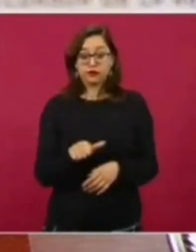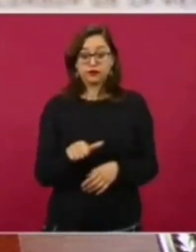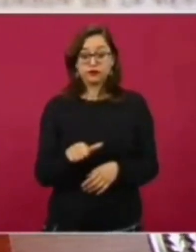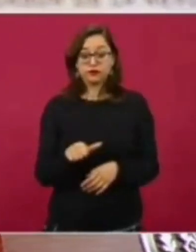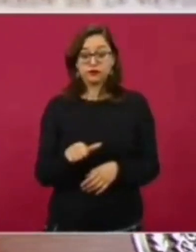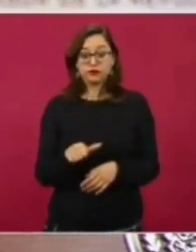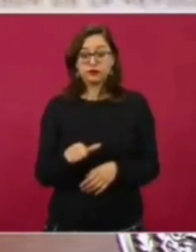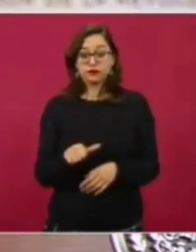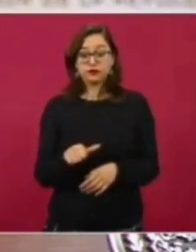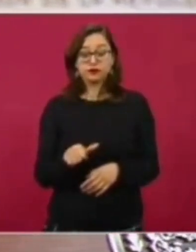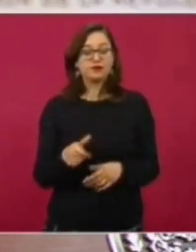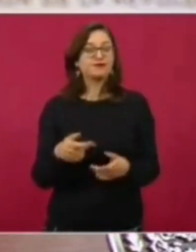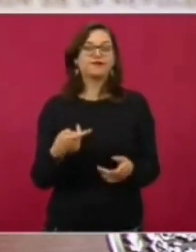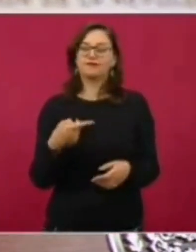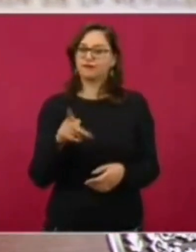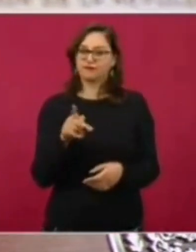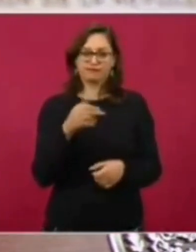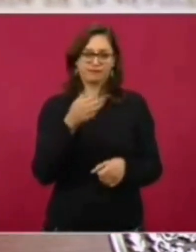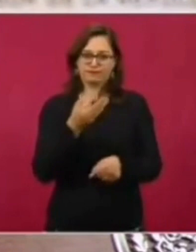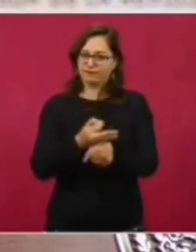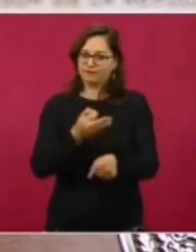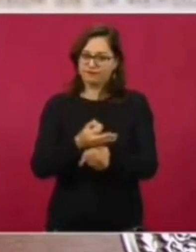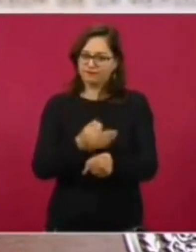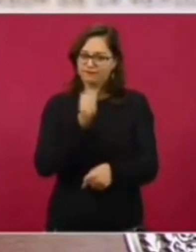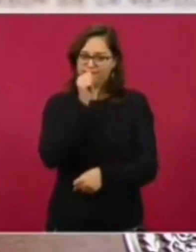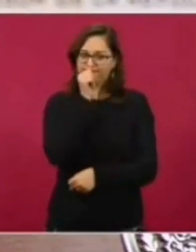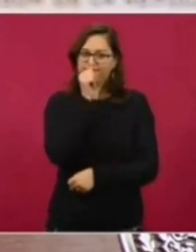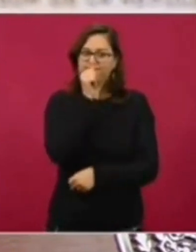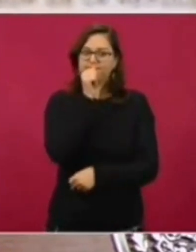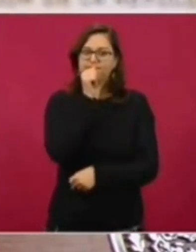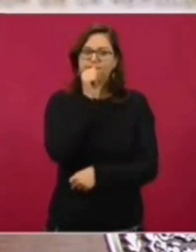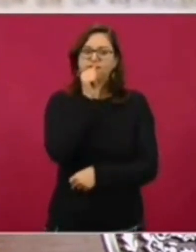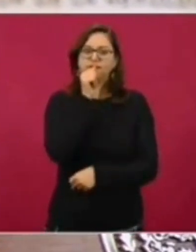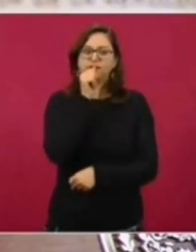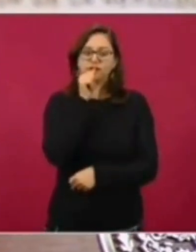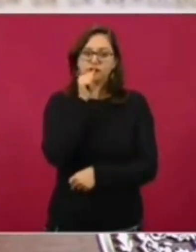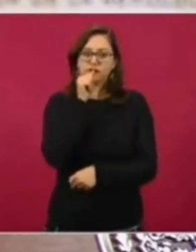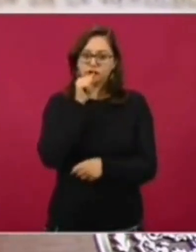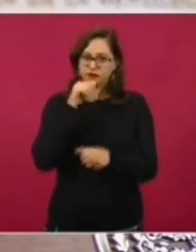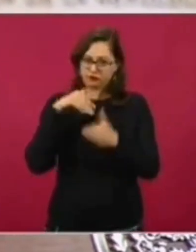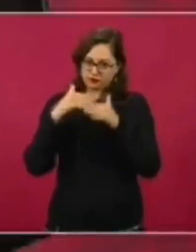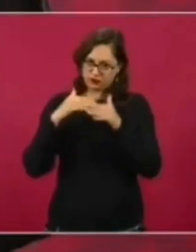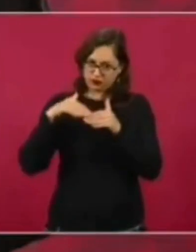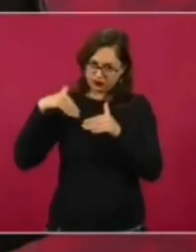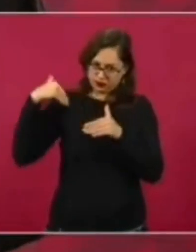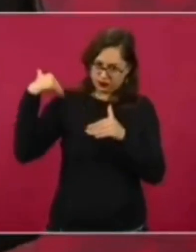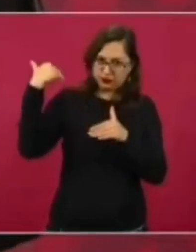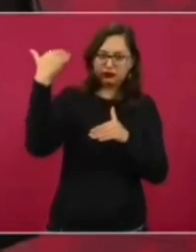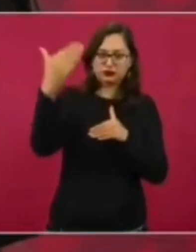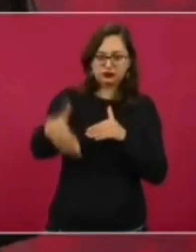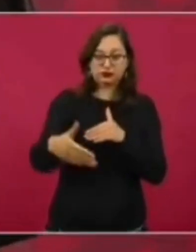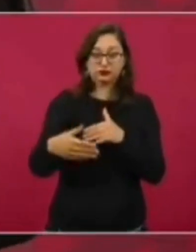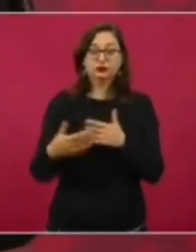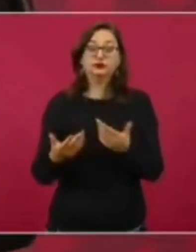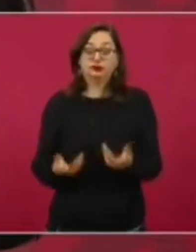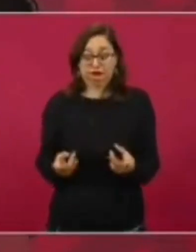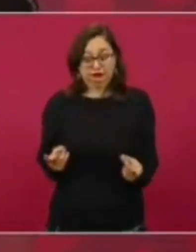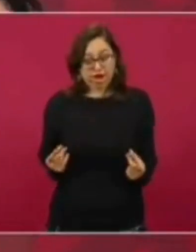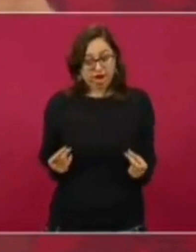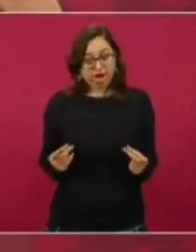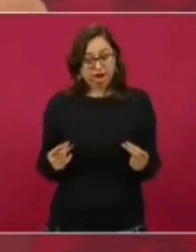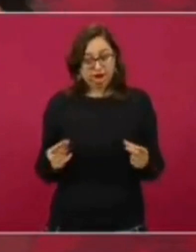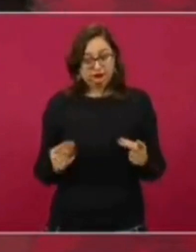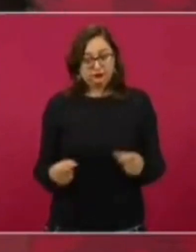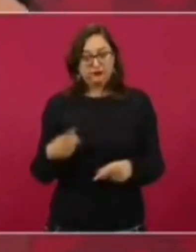vez que estemos conciliados por eso, mi apuro, porque se nos termina el